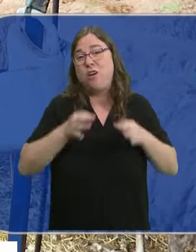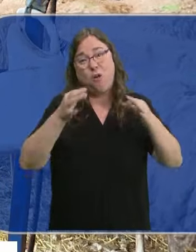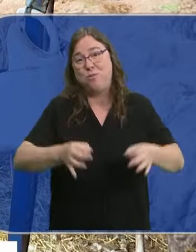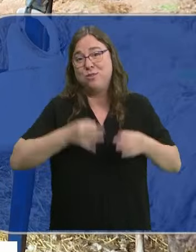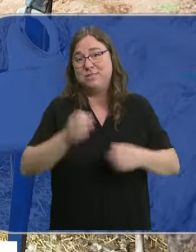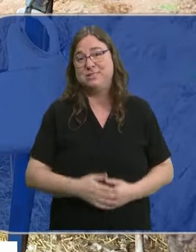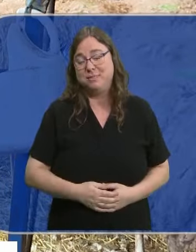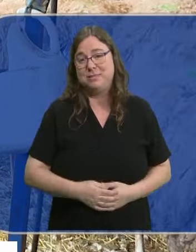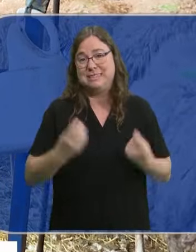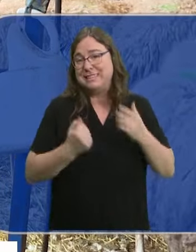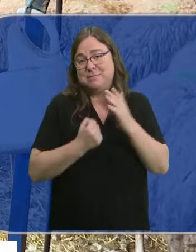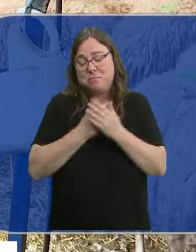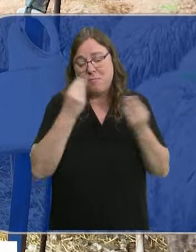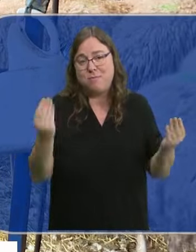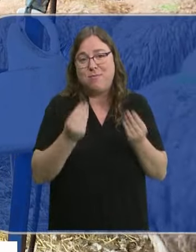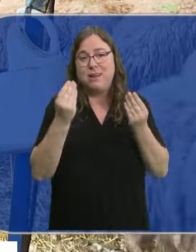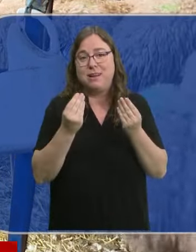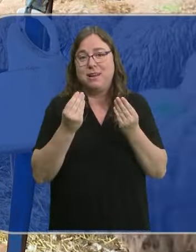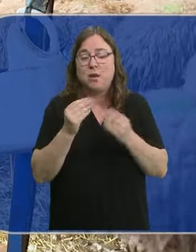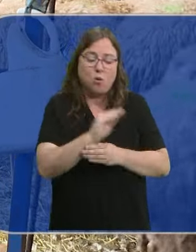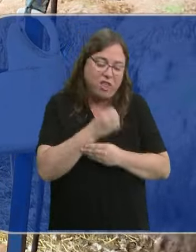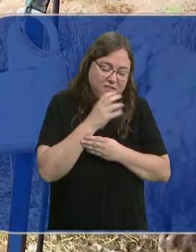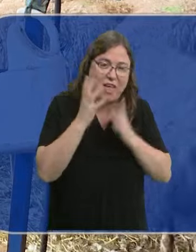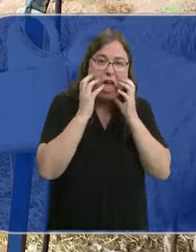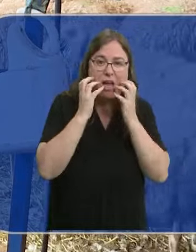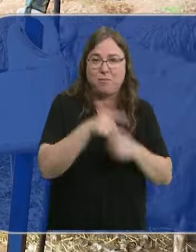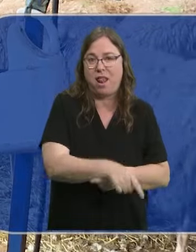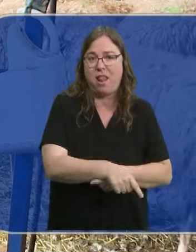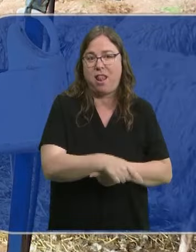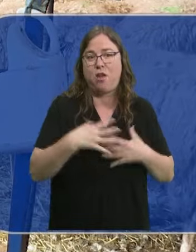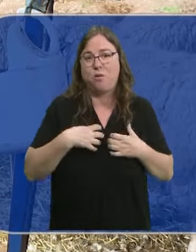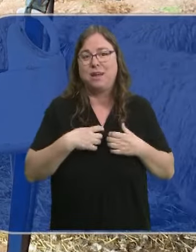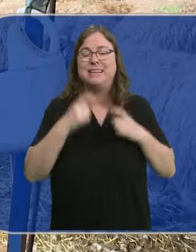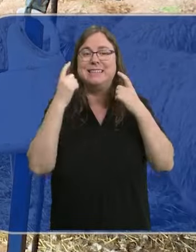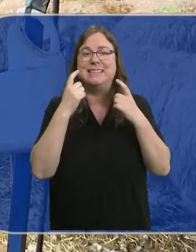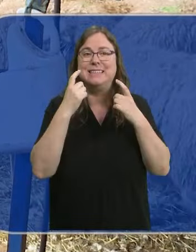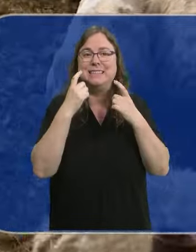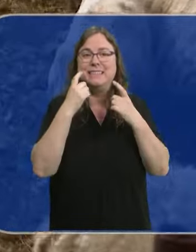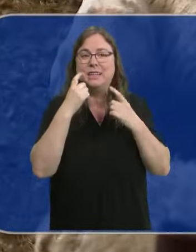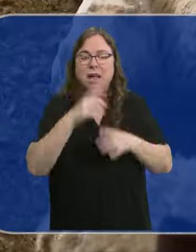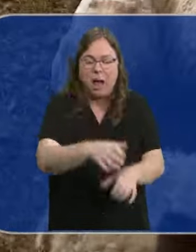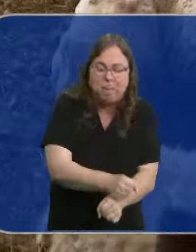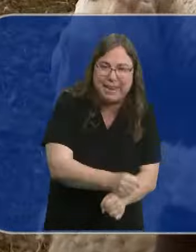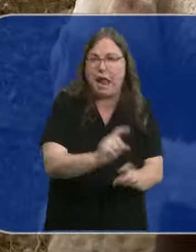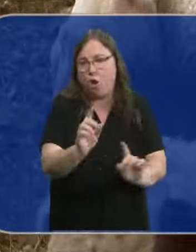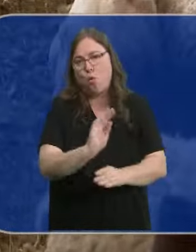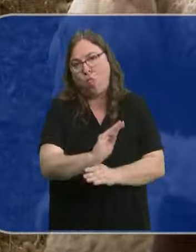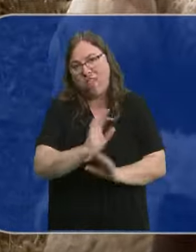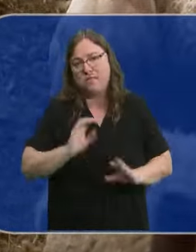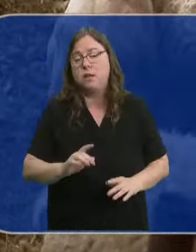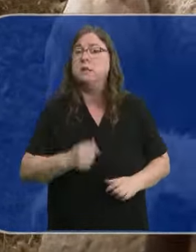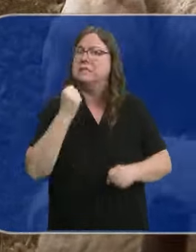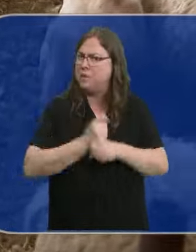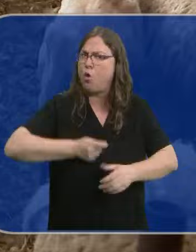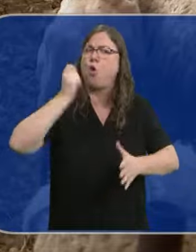como siempre, tratando de hacerlo mejor, tratar el animal bien, tratar de no judiarlo, de no apretarlo. Un trabajo